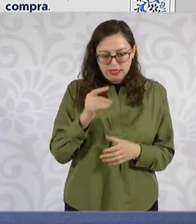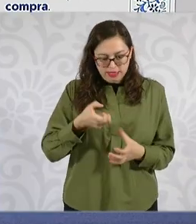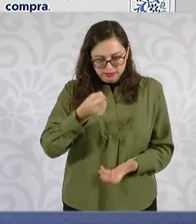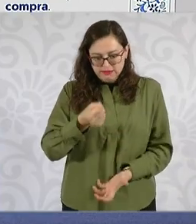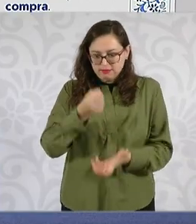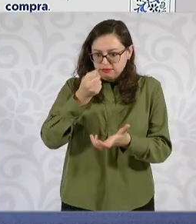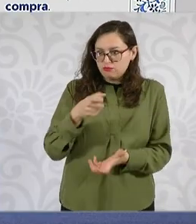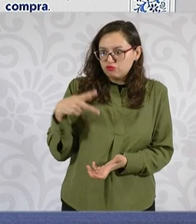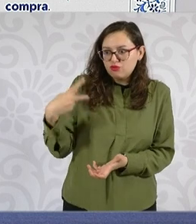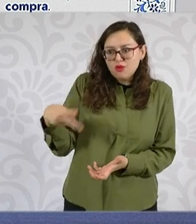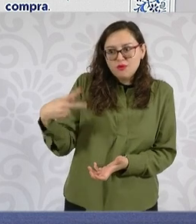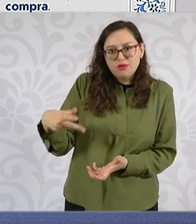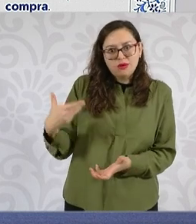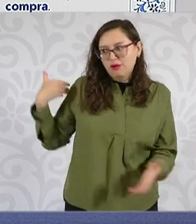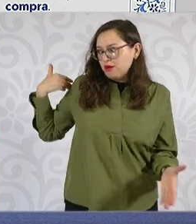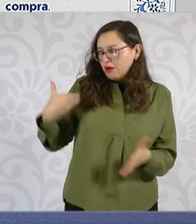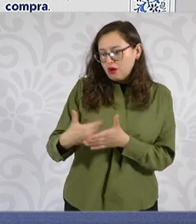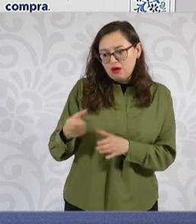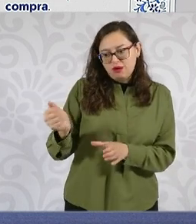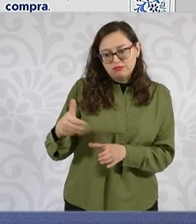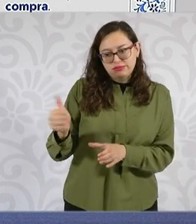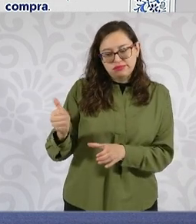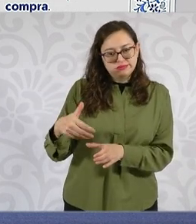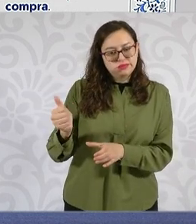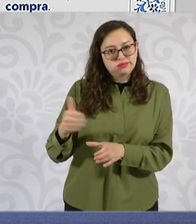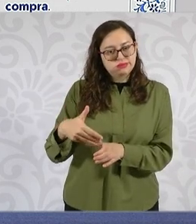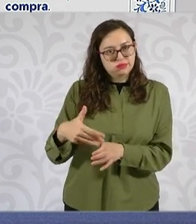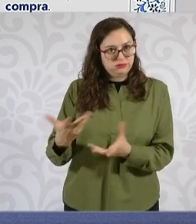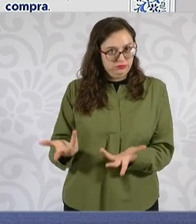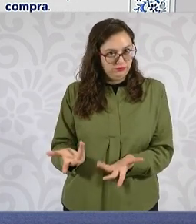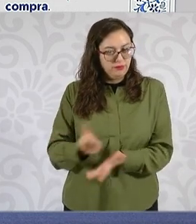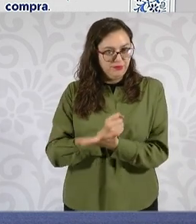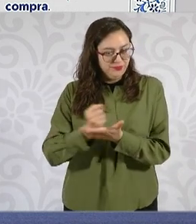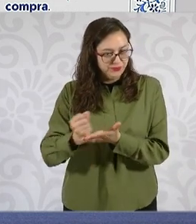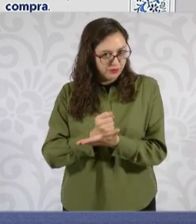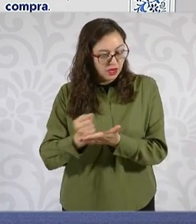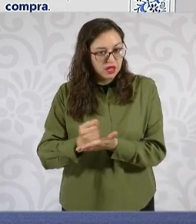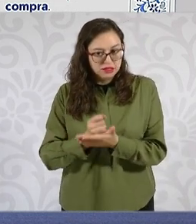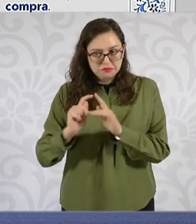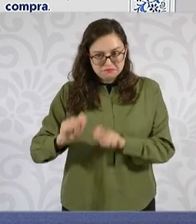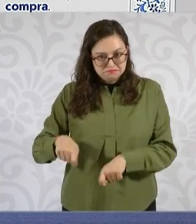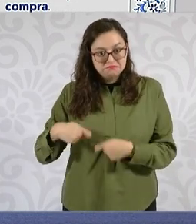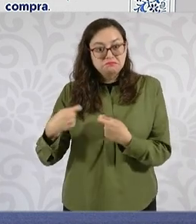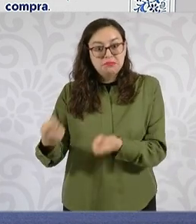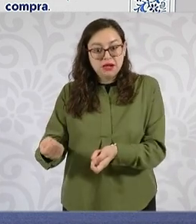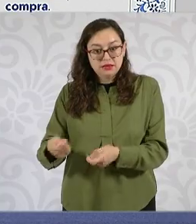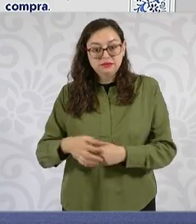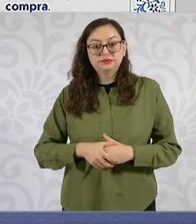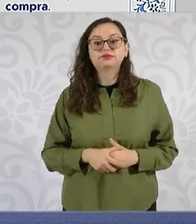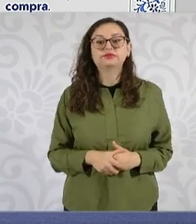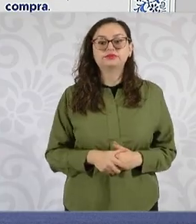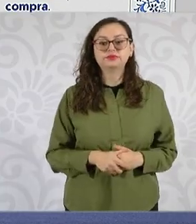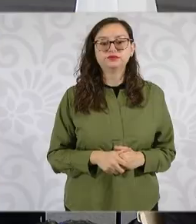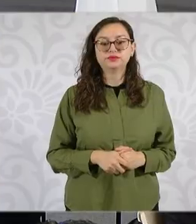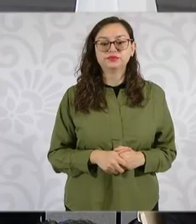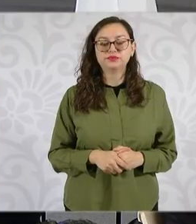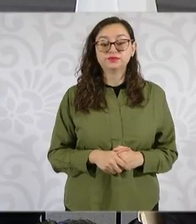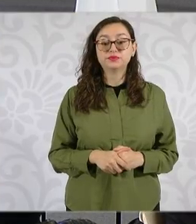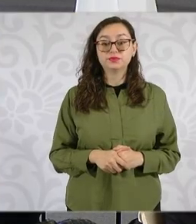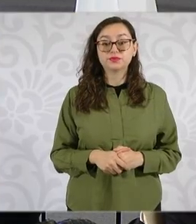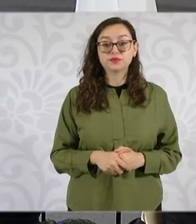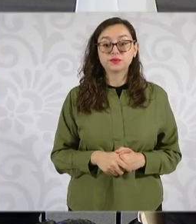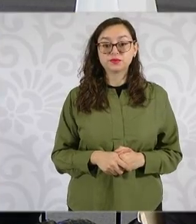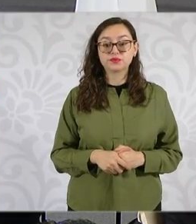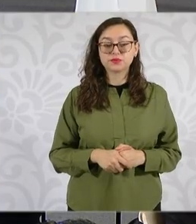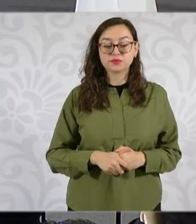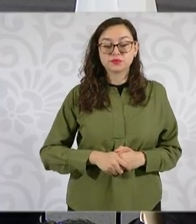reincorporarse para tener acceso a estos créditos. La clave de todo es la